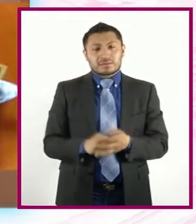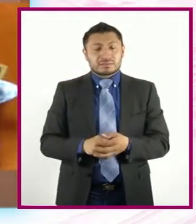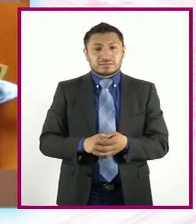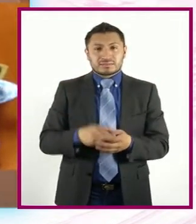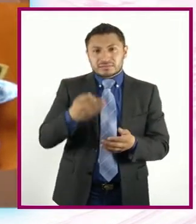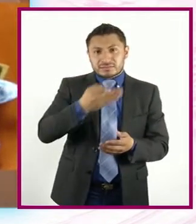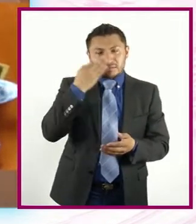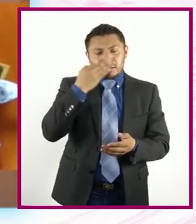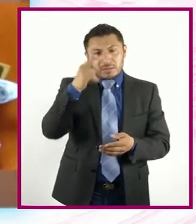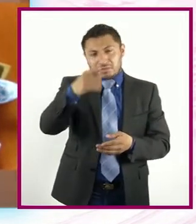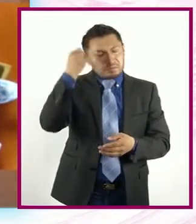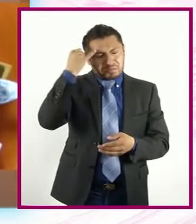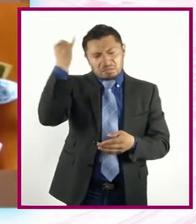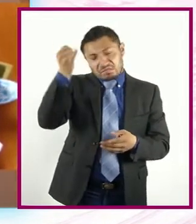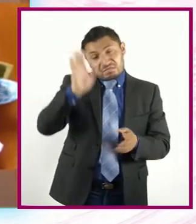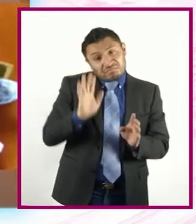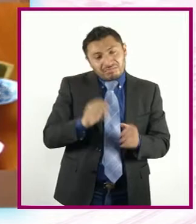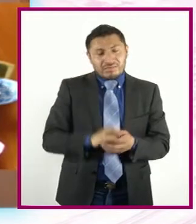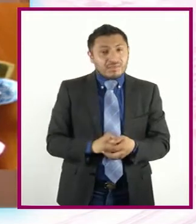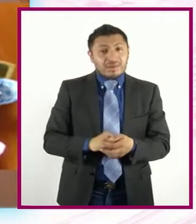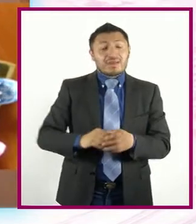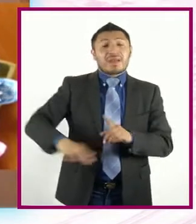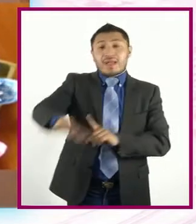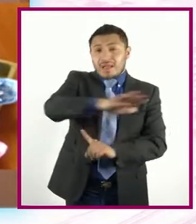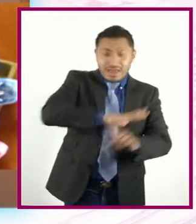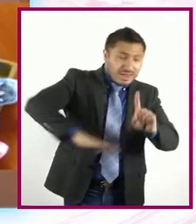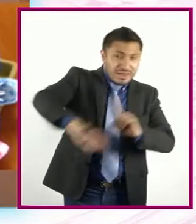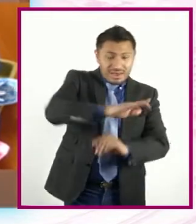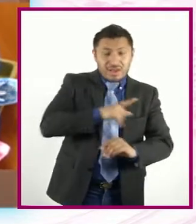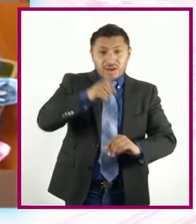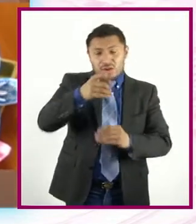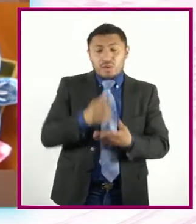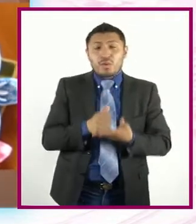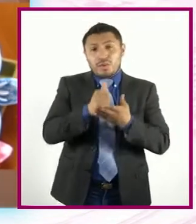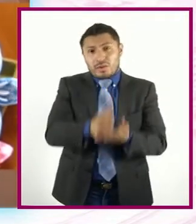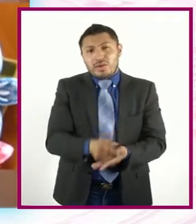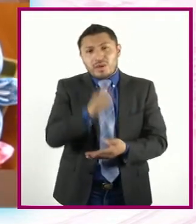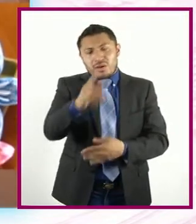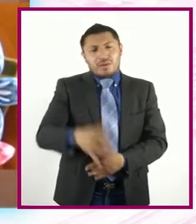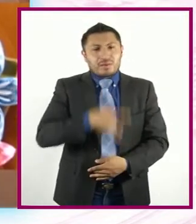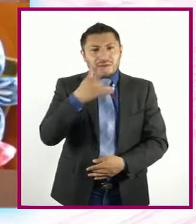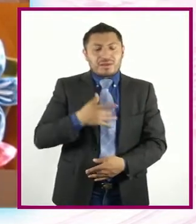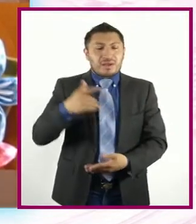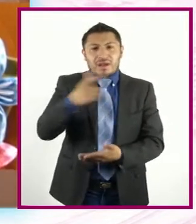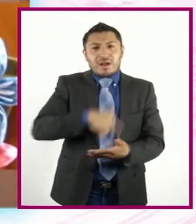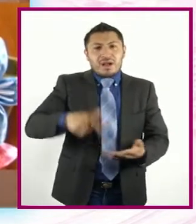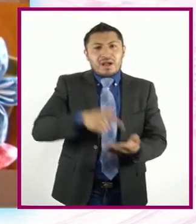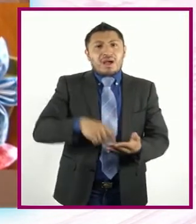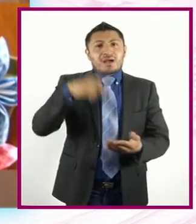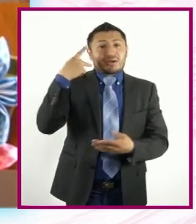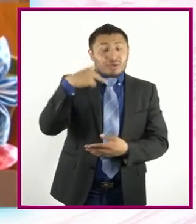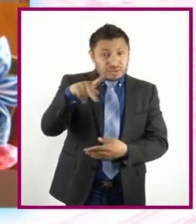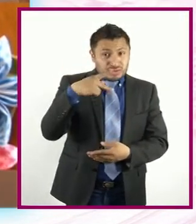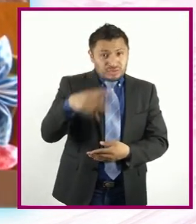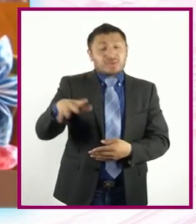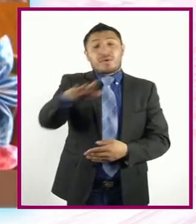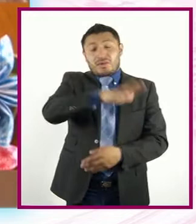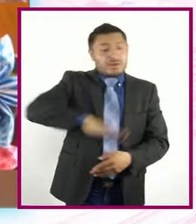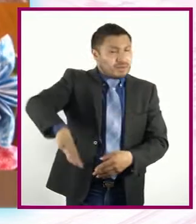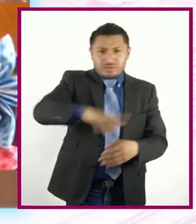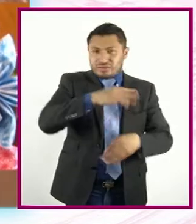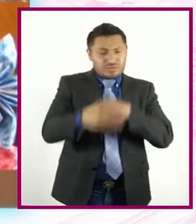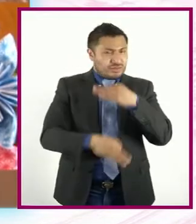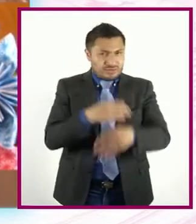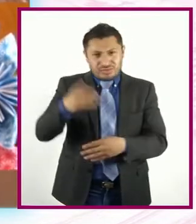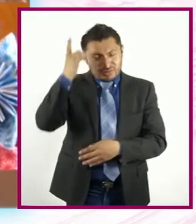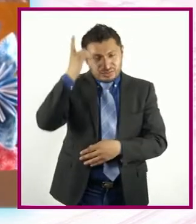ores De lo que se les ocurra El alrededor E intervenirlo Y que ustedes sientan Que ese espacio Es de ustedes Y es de todos Rec